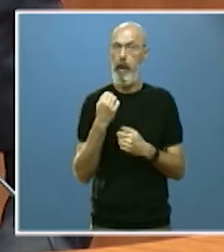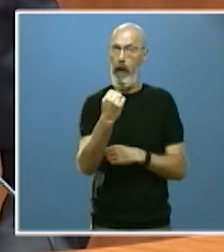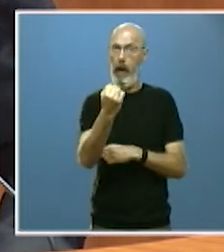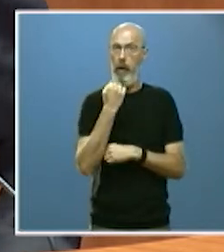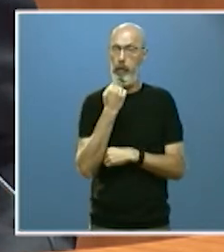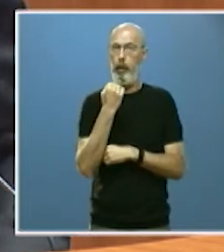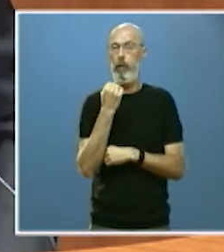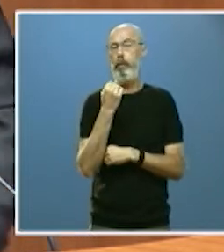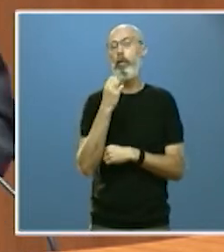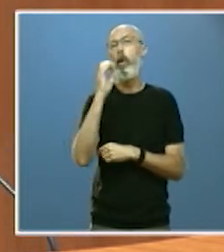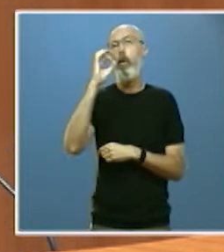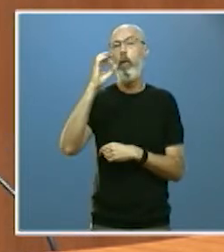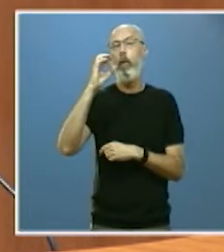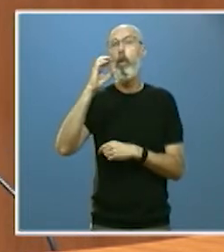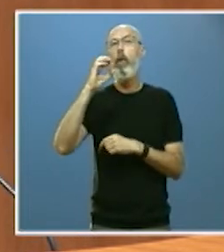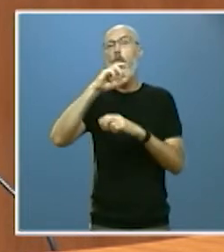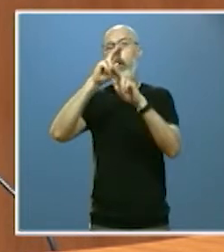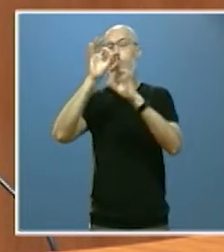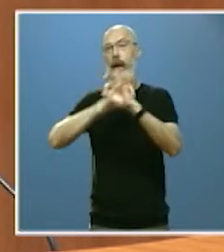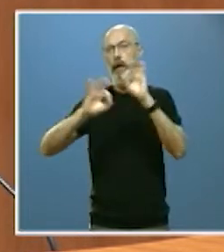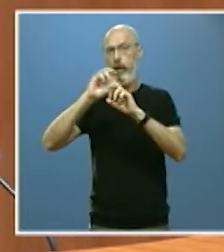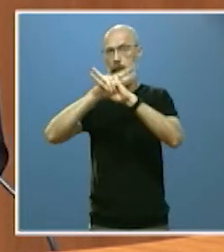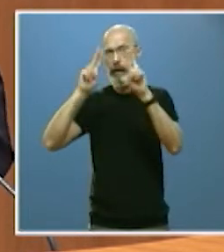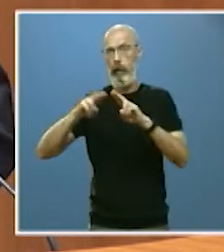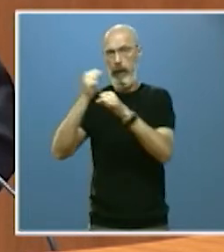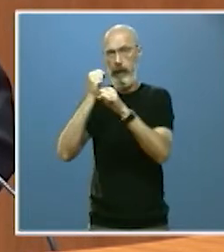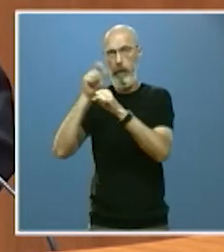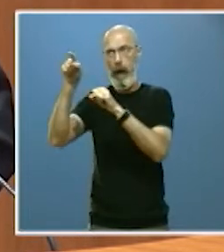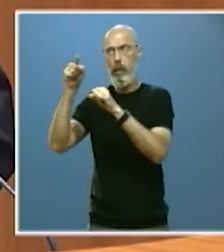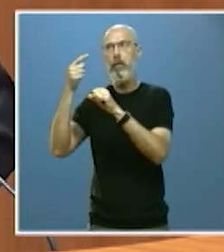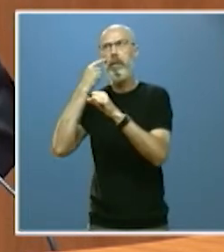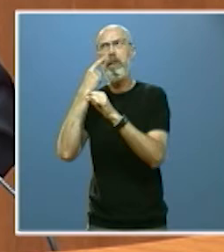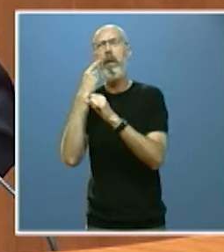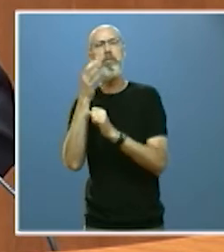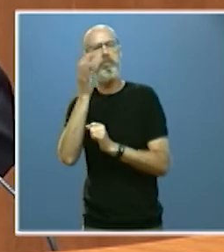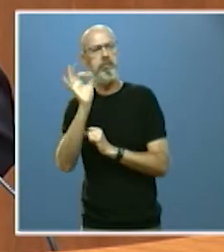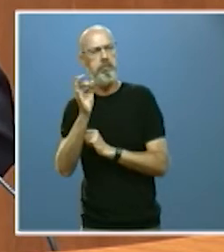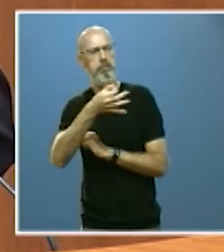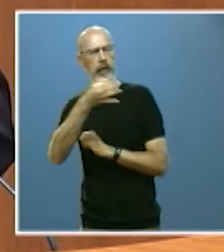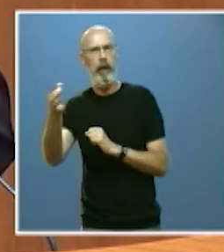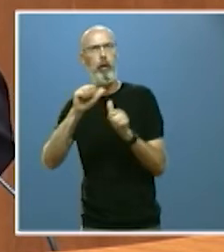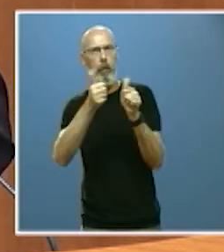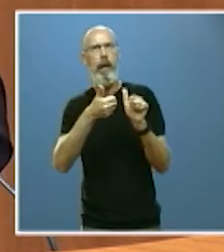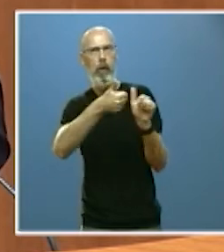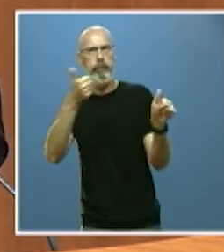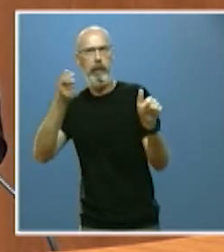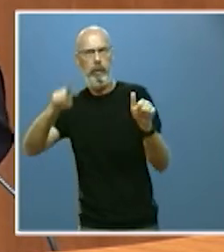Internacional del Trabajo para saltar a otras naciones como ejemplo avanzado de concertación social.